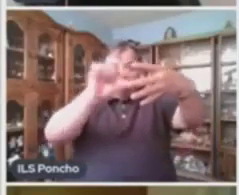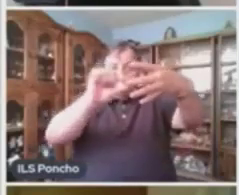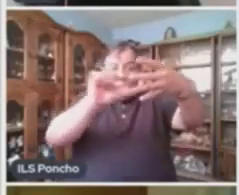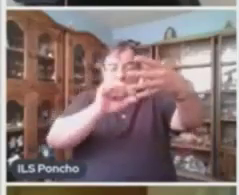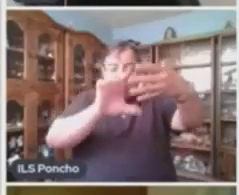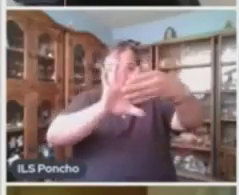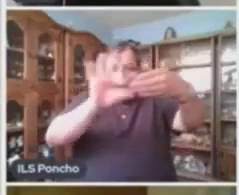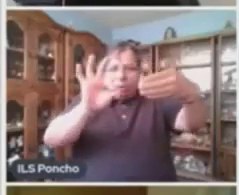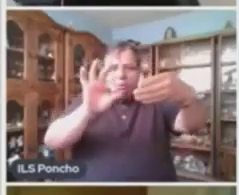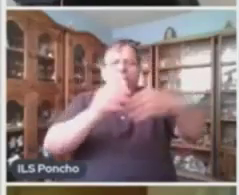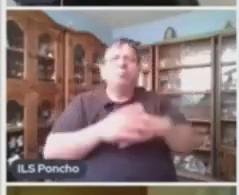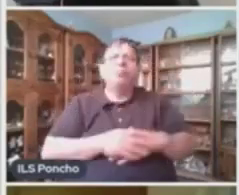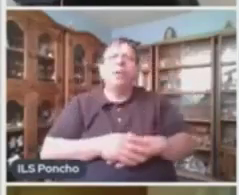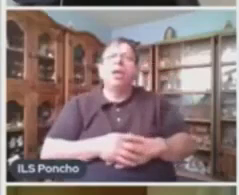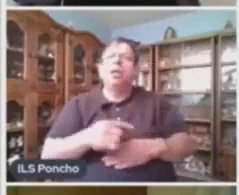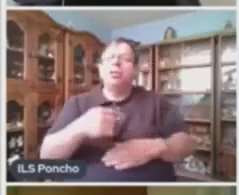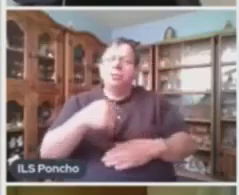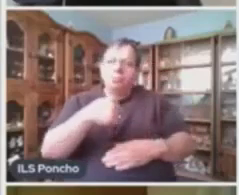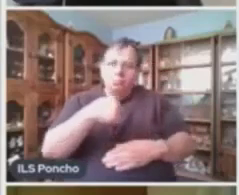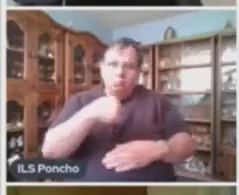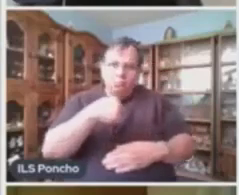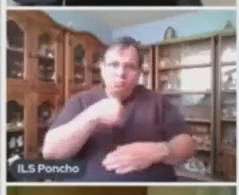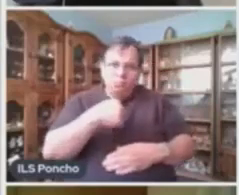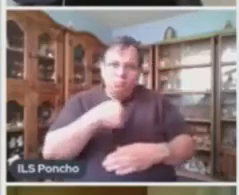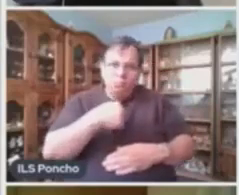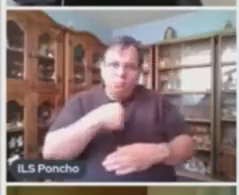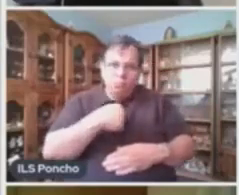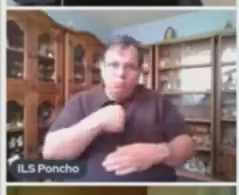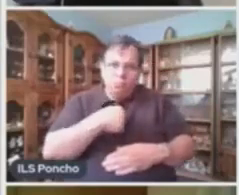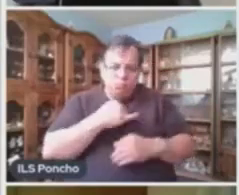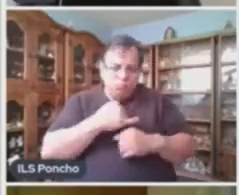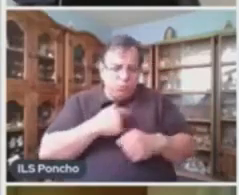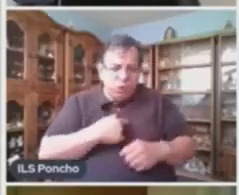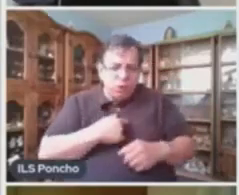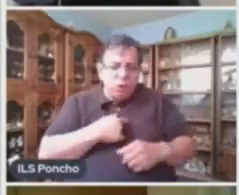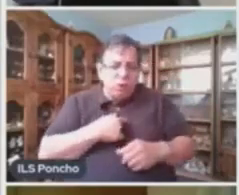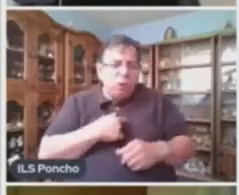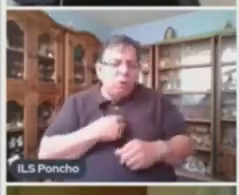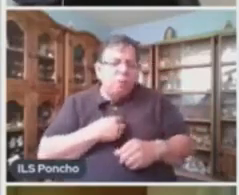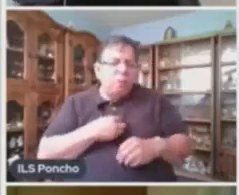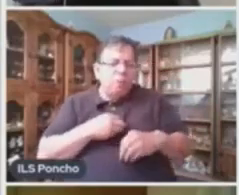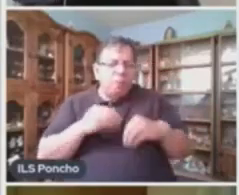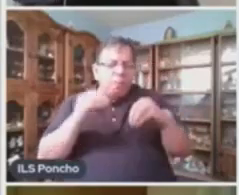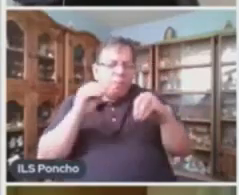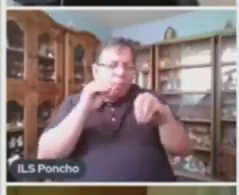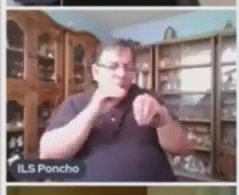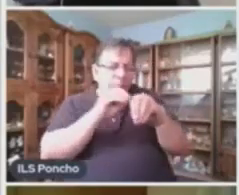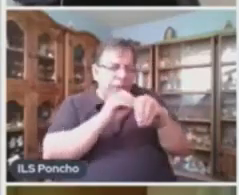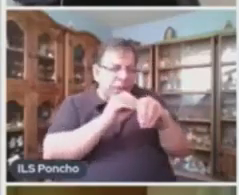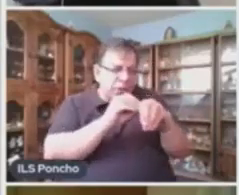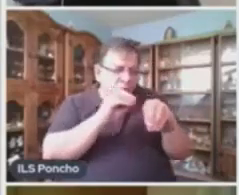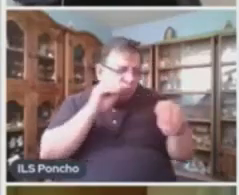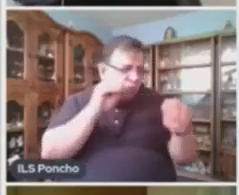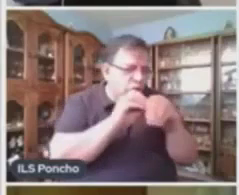fue un acto de justicia Te robé un beso Porque tú llevabas meses robándome el